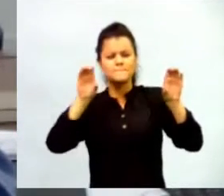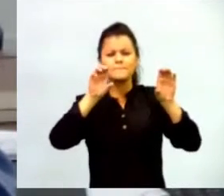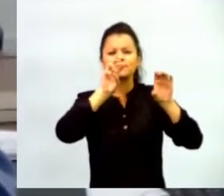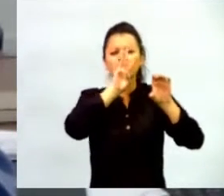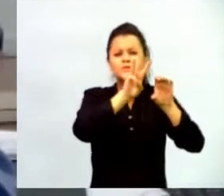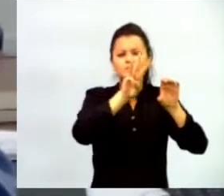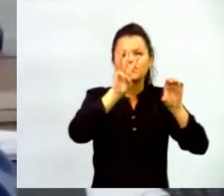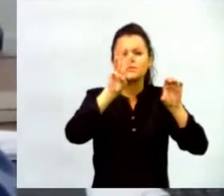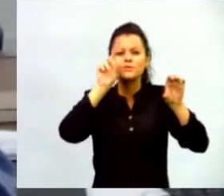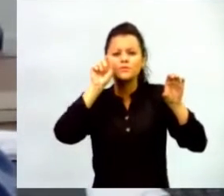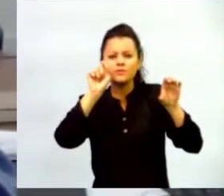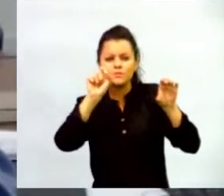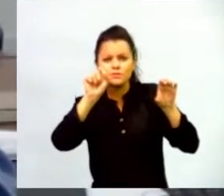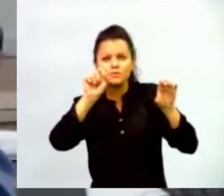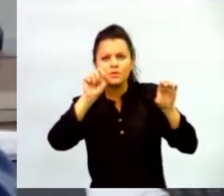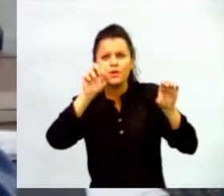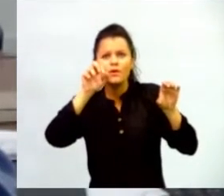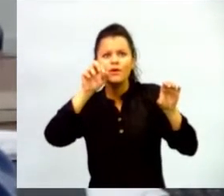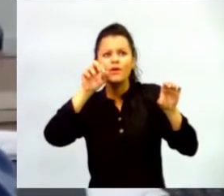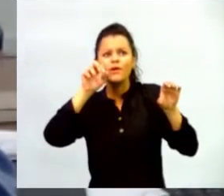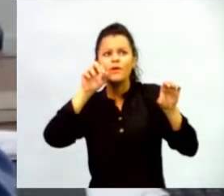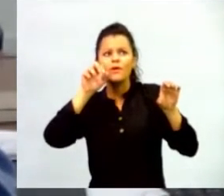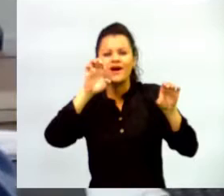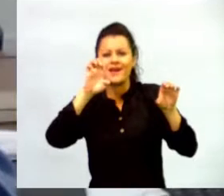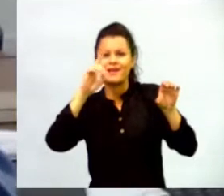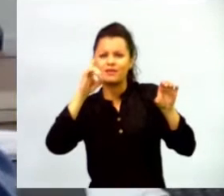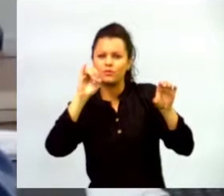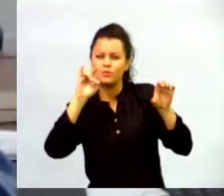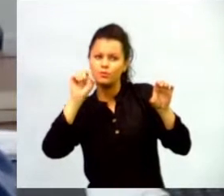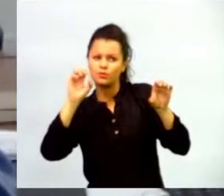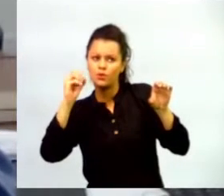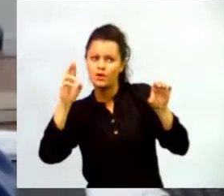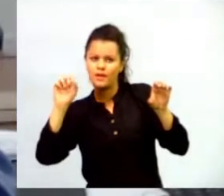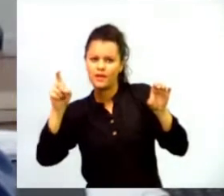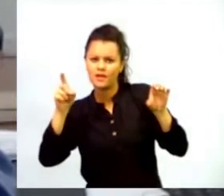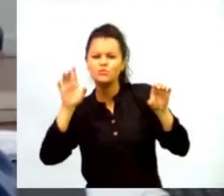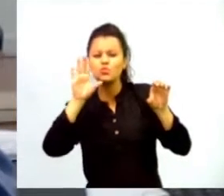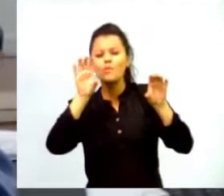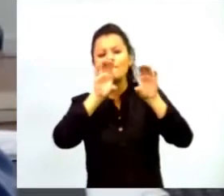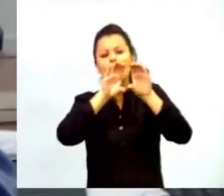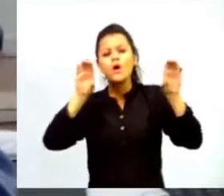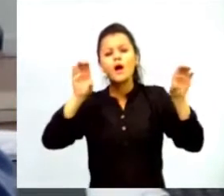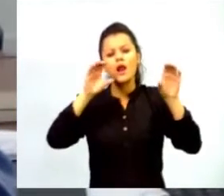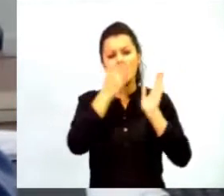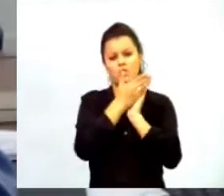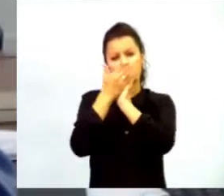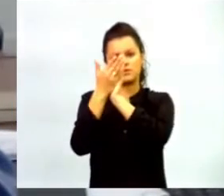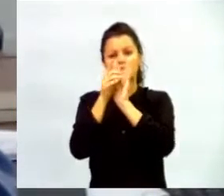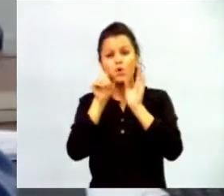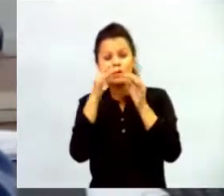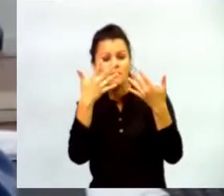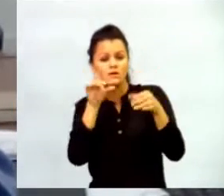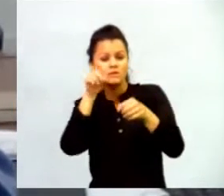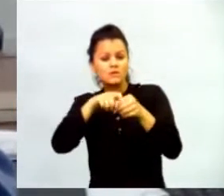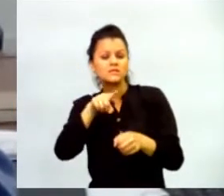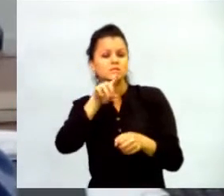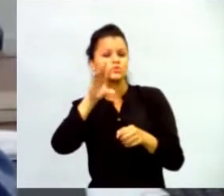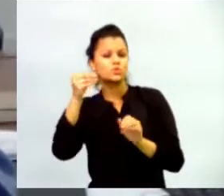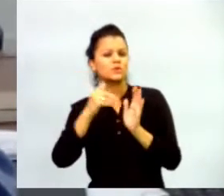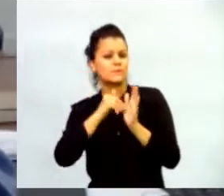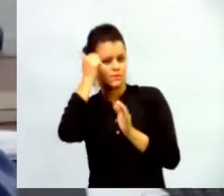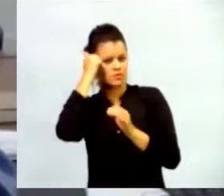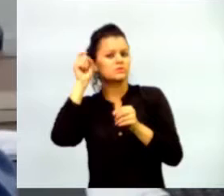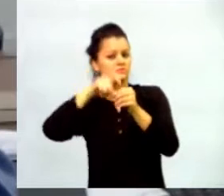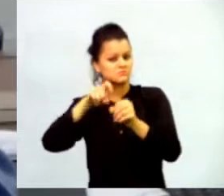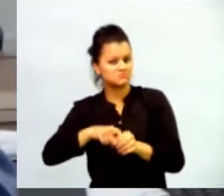.educa.org. El portal tiene cerca de 170.000 docentes de Colombia y Latinoamérica